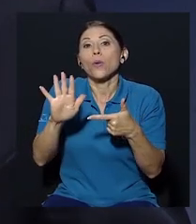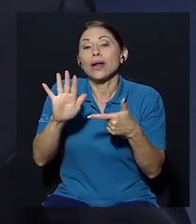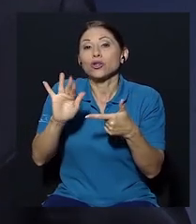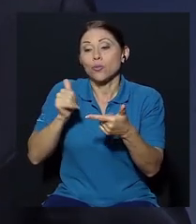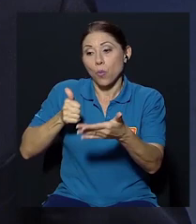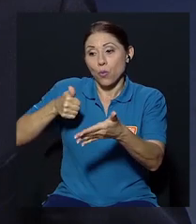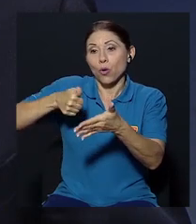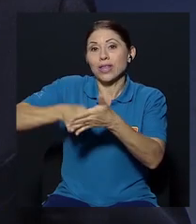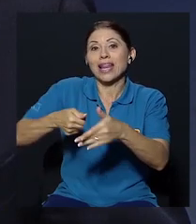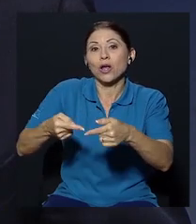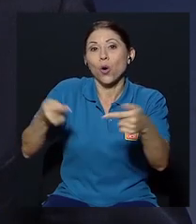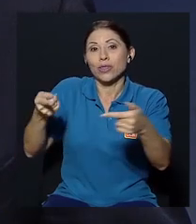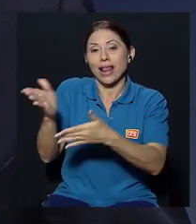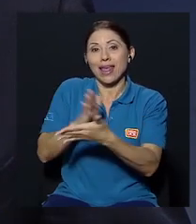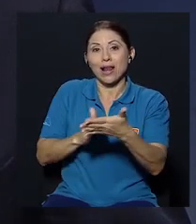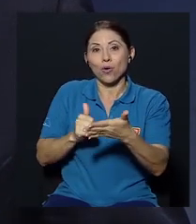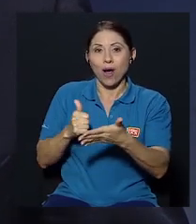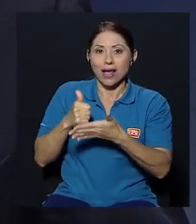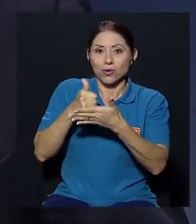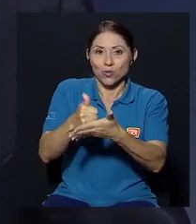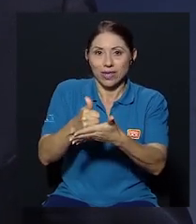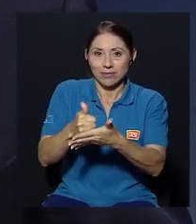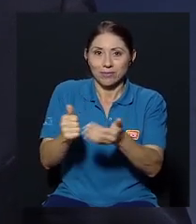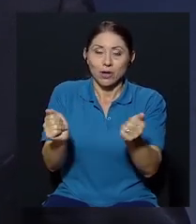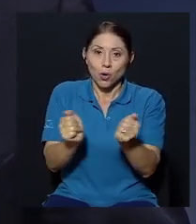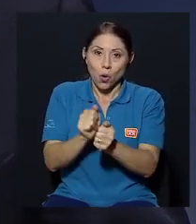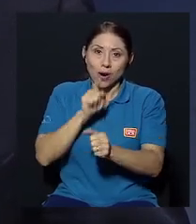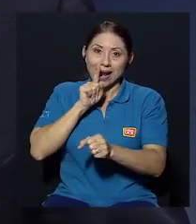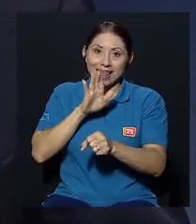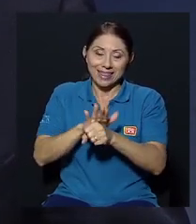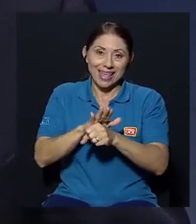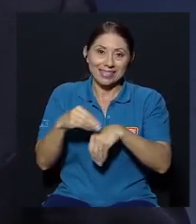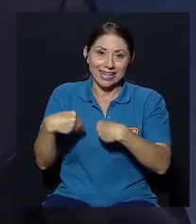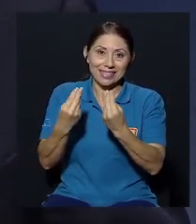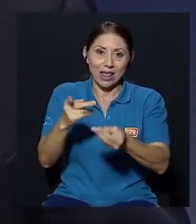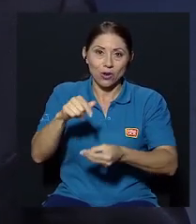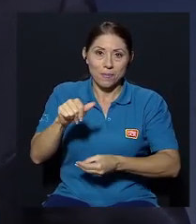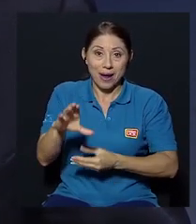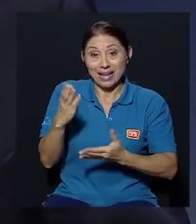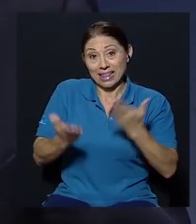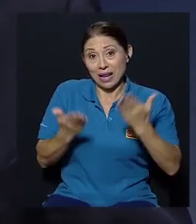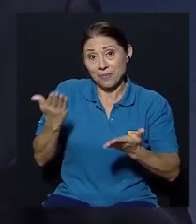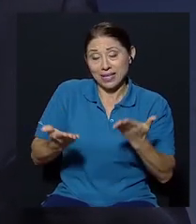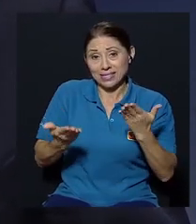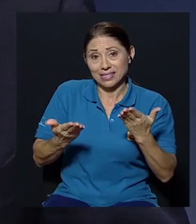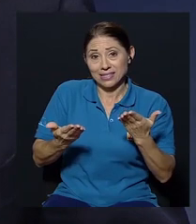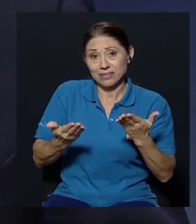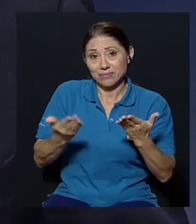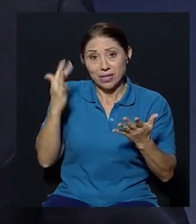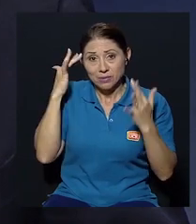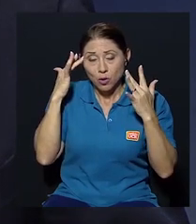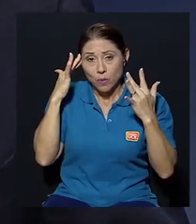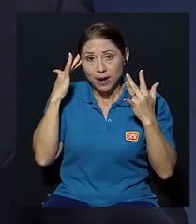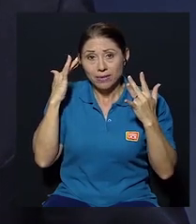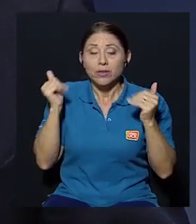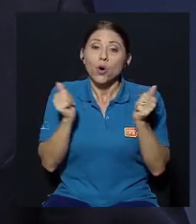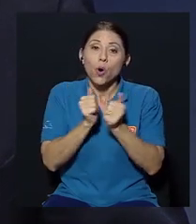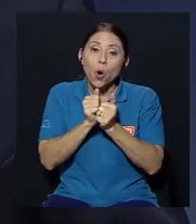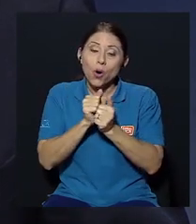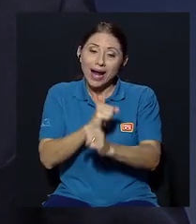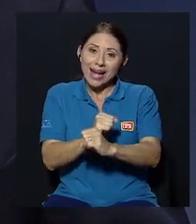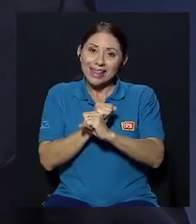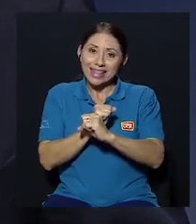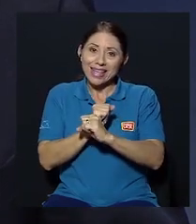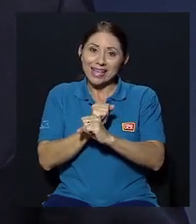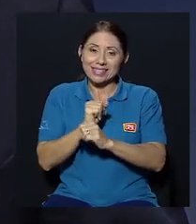ayuden y con las garantías que el PAC ha dado en esos temas que tal vez les preocupan y bueno con las garantías que Carlos da de hacer un gobierno